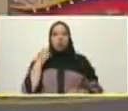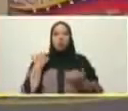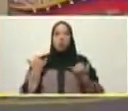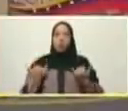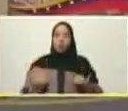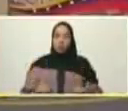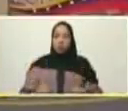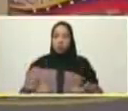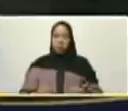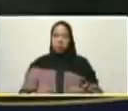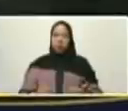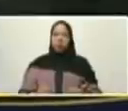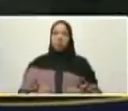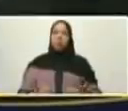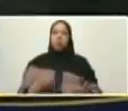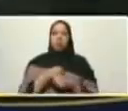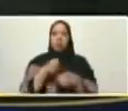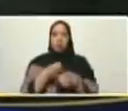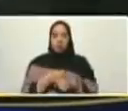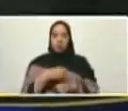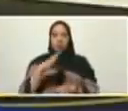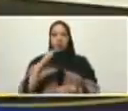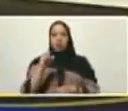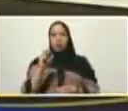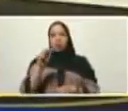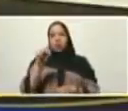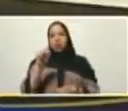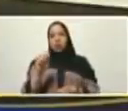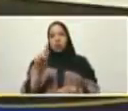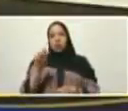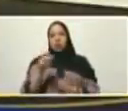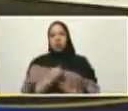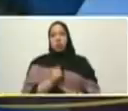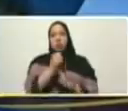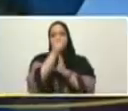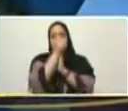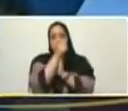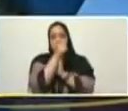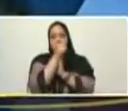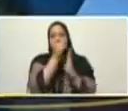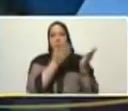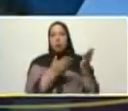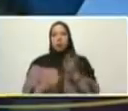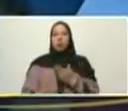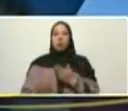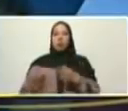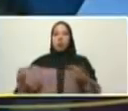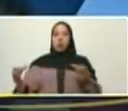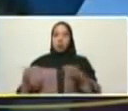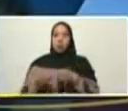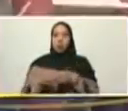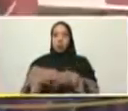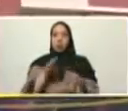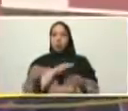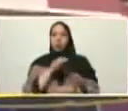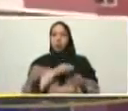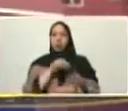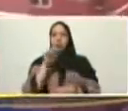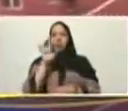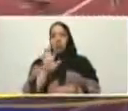trabajadora de Cantebé soy líder juvenil de la VCH Guerrero de Ordaneta bloque 5